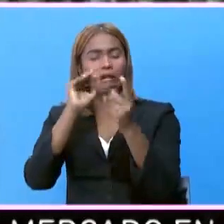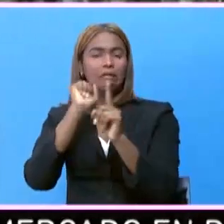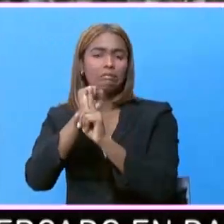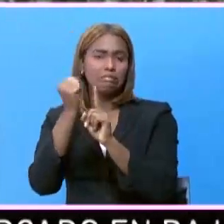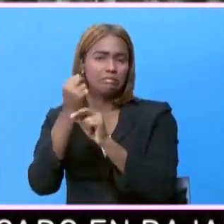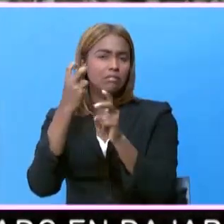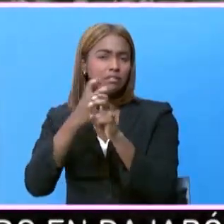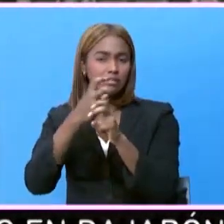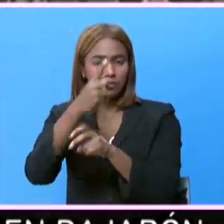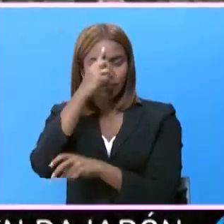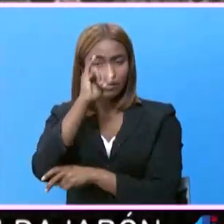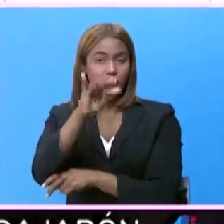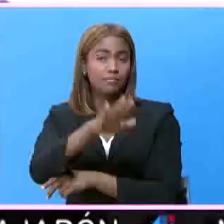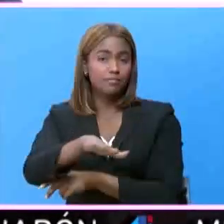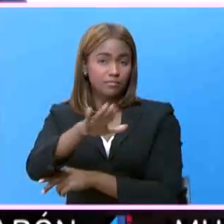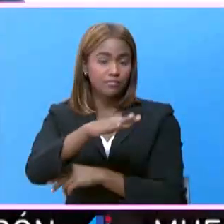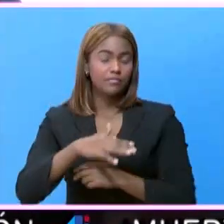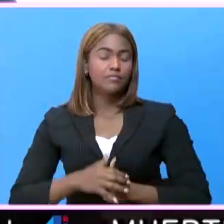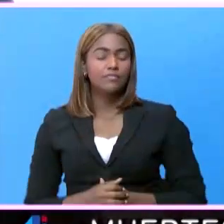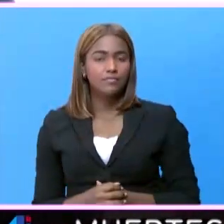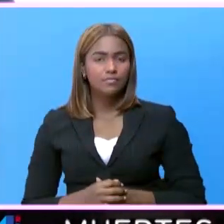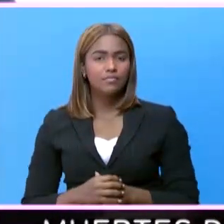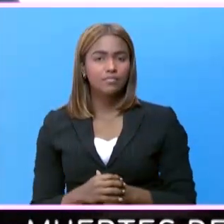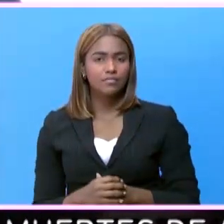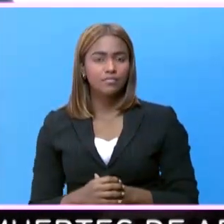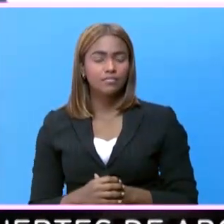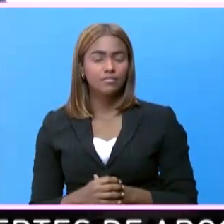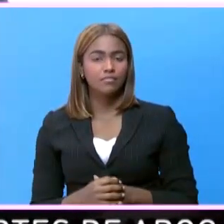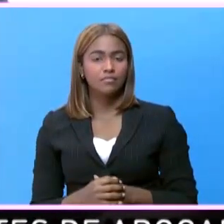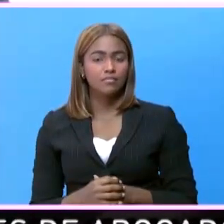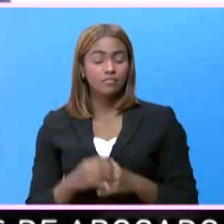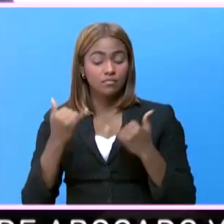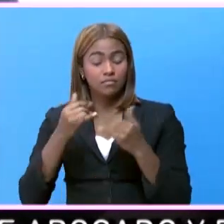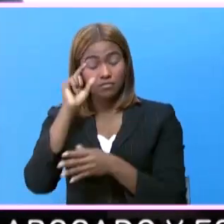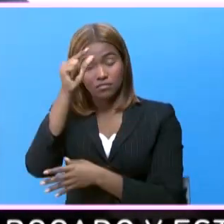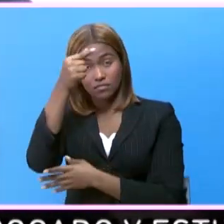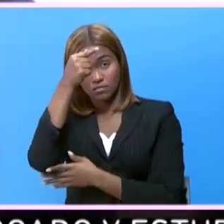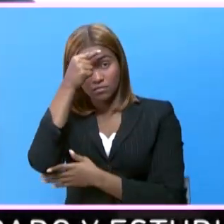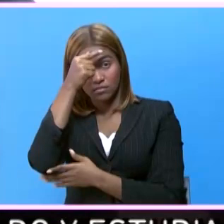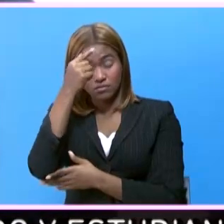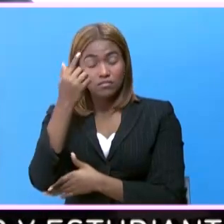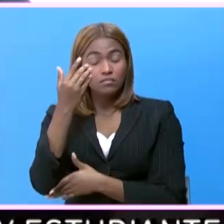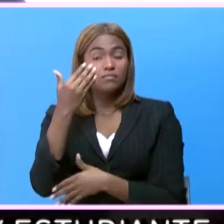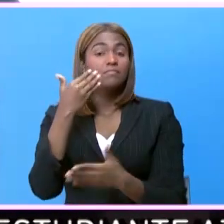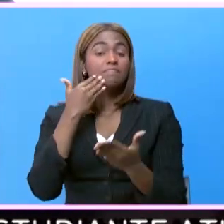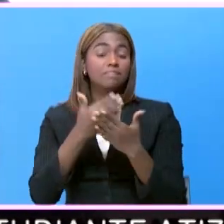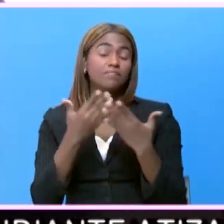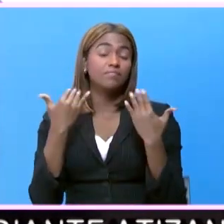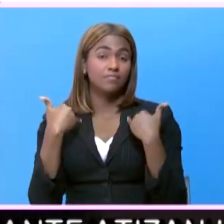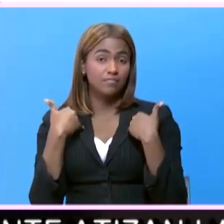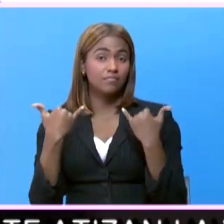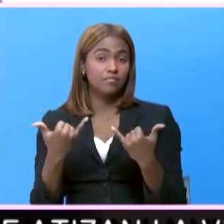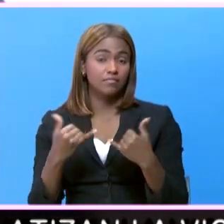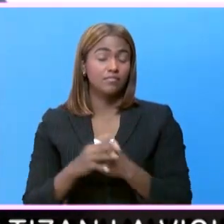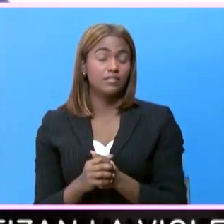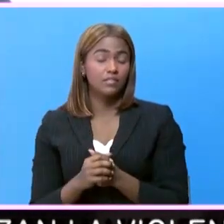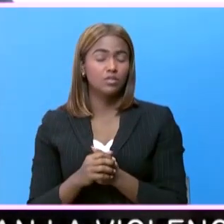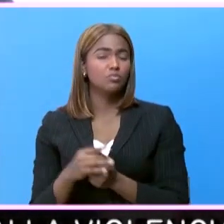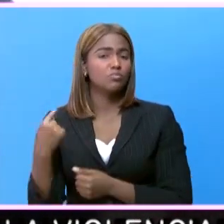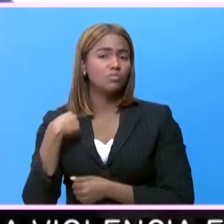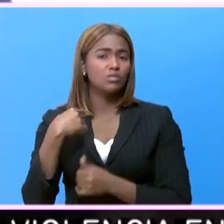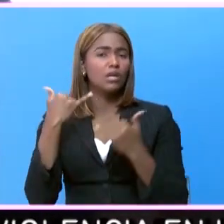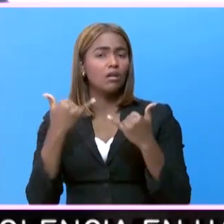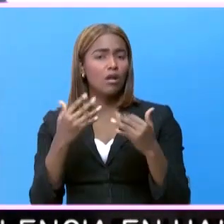desafíos de ese sector. El gobierno, y quién les habla, estamos muy,